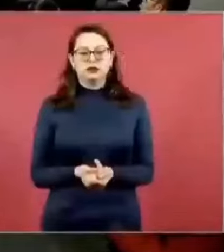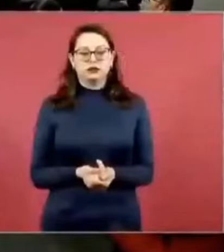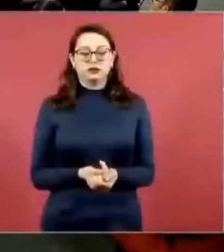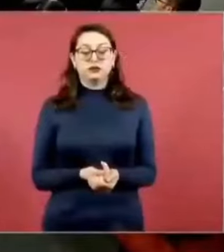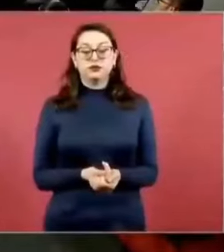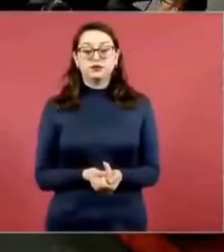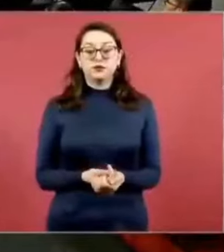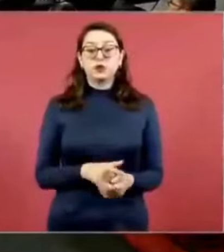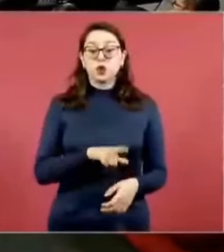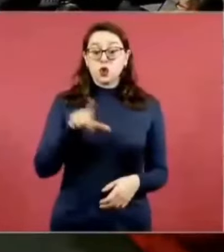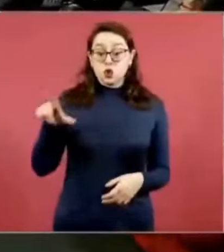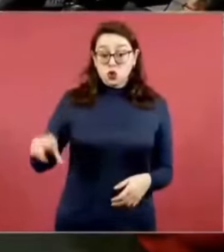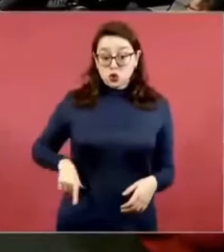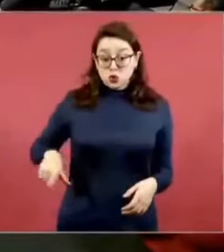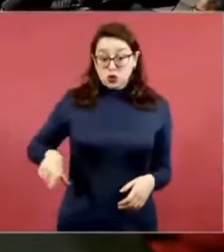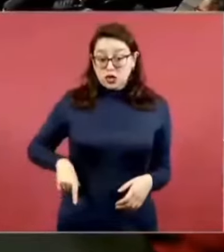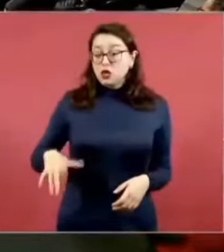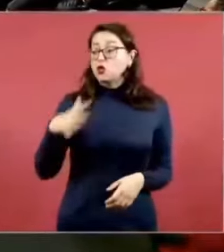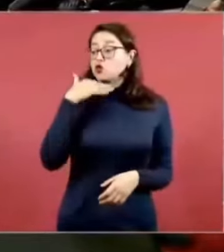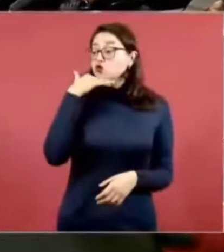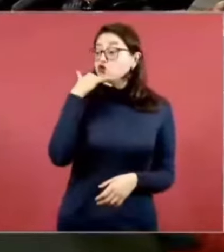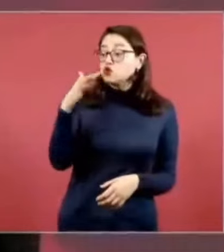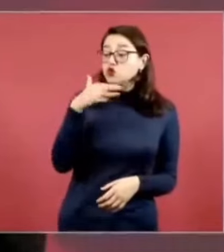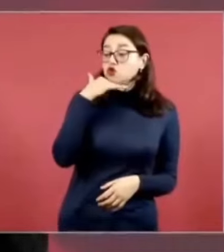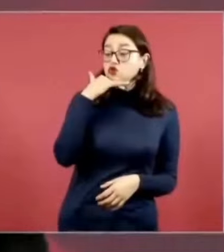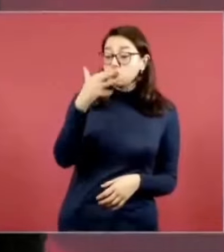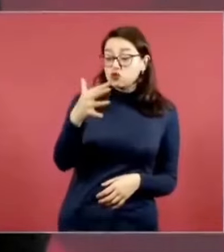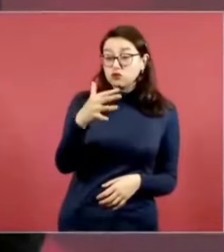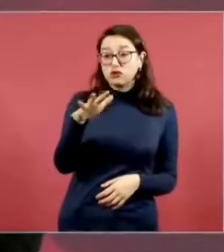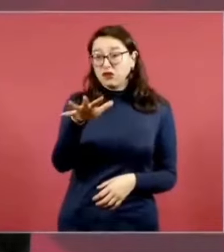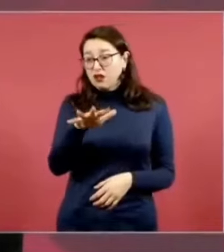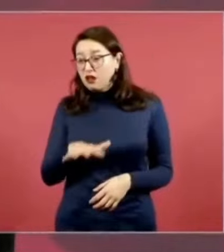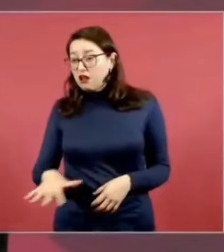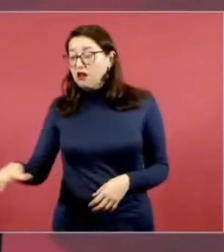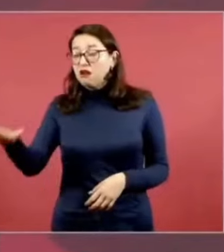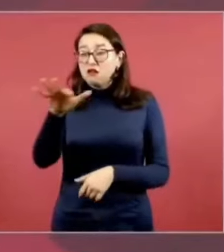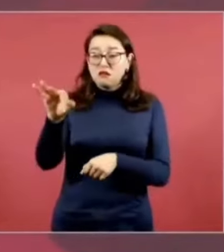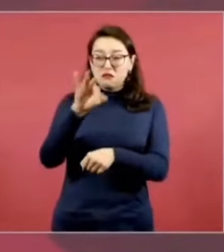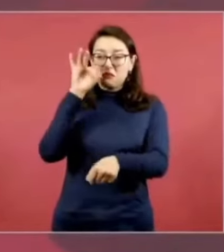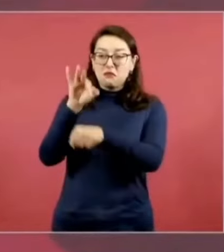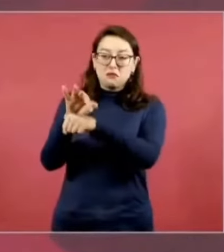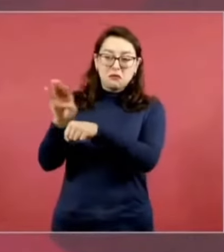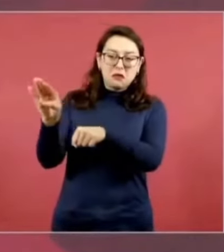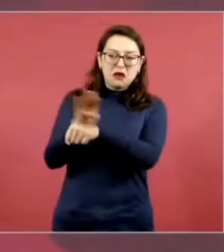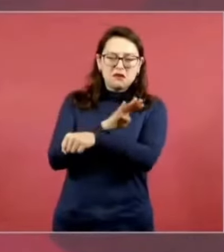llevar a cabo acciones en beneficio de los demás